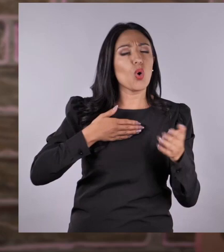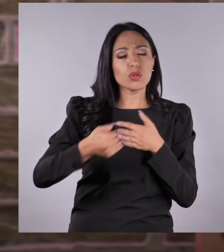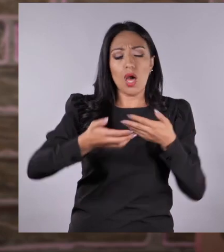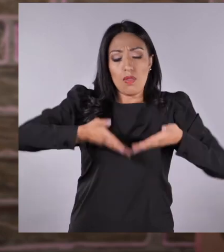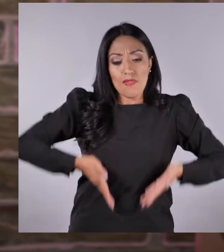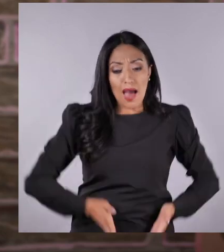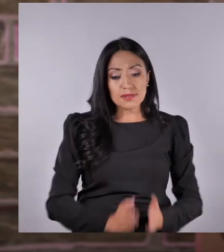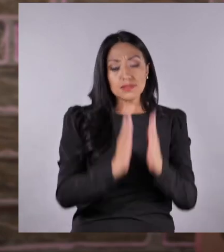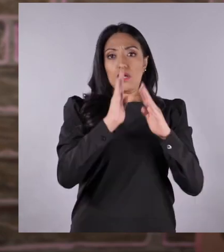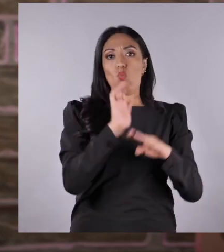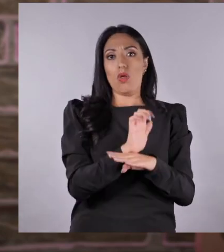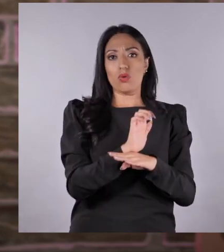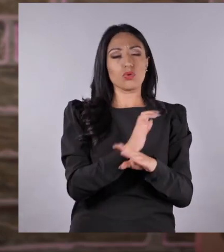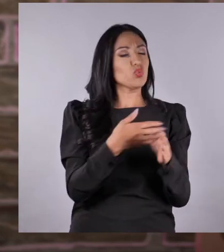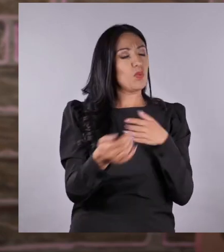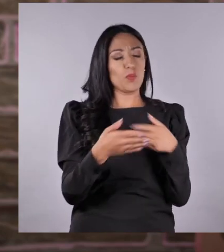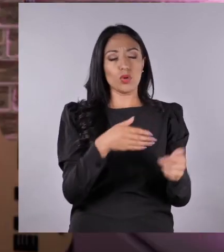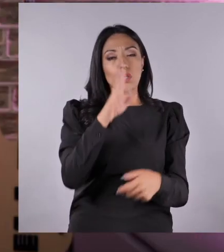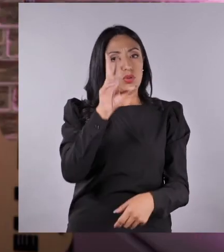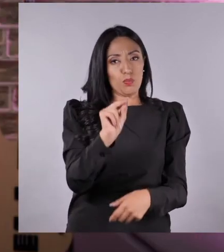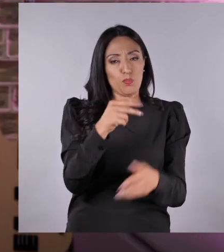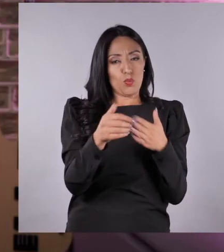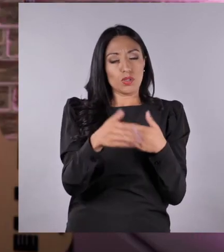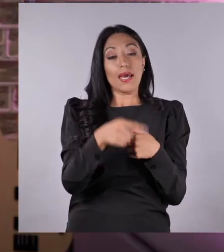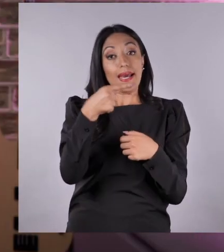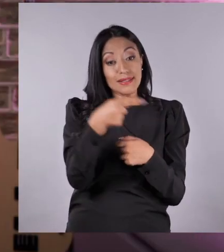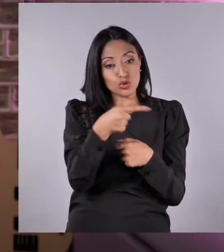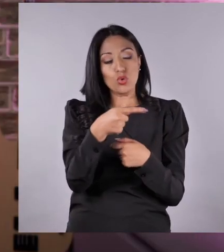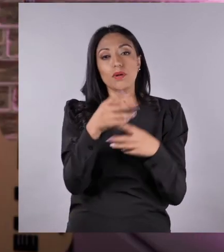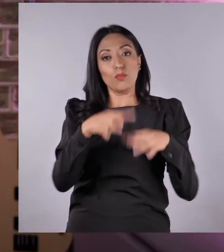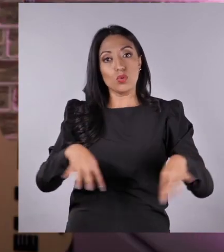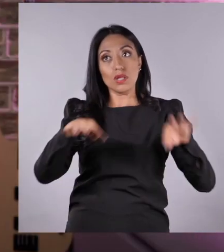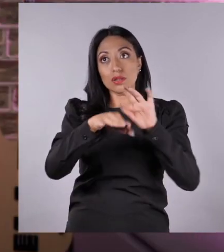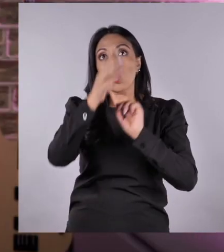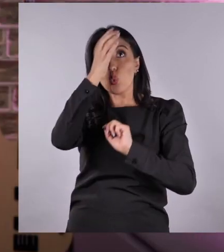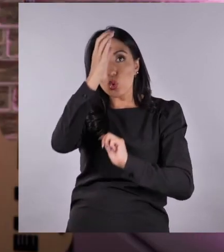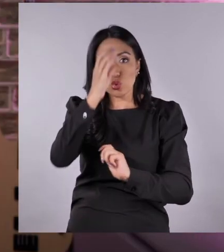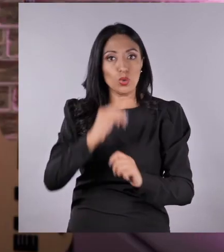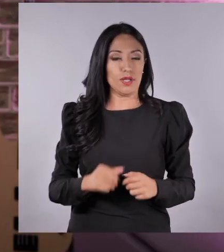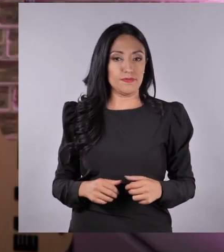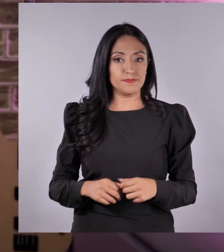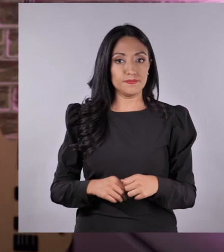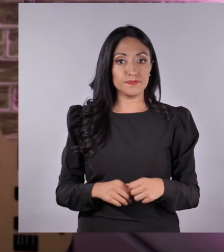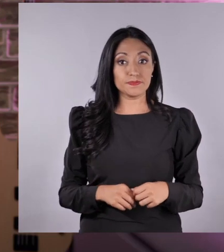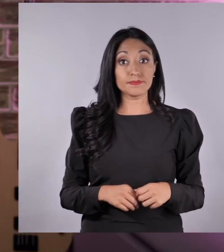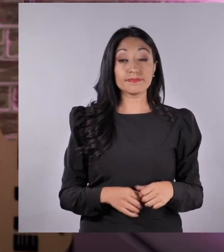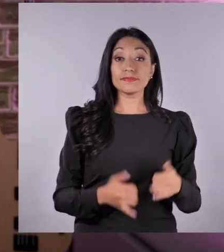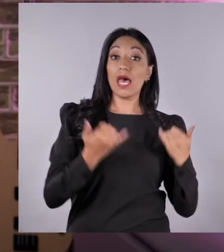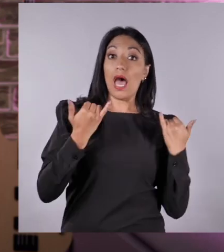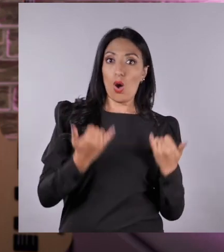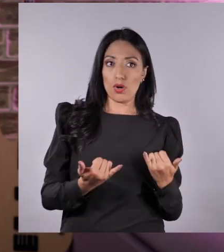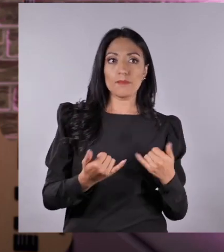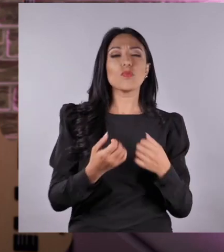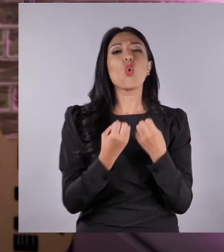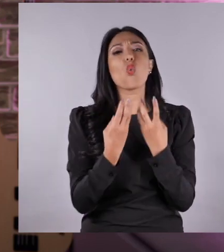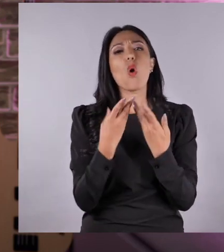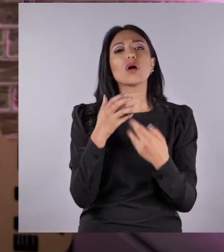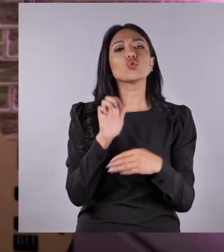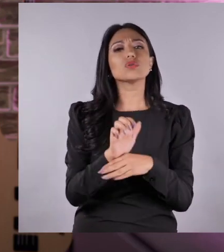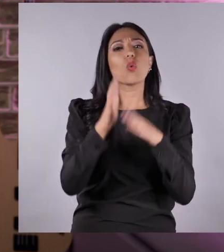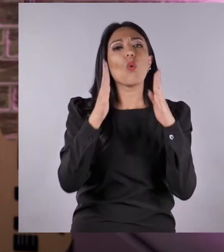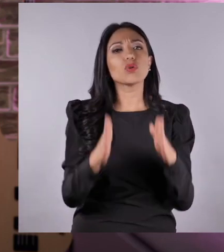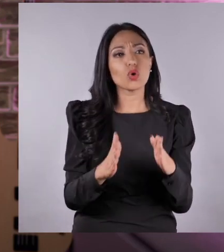no nacido en este territorio, representan una enorme riqueza cultural. Y ahora, además de saber cuántos